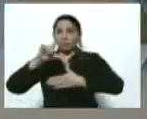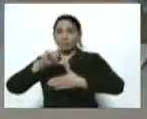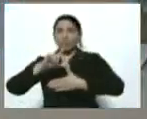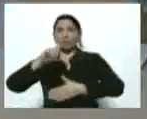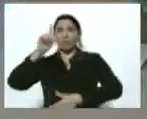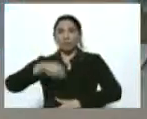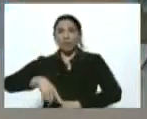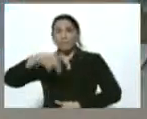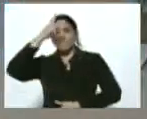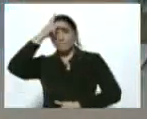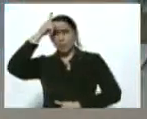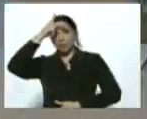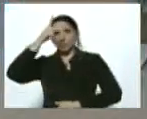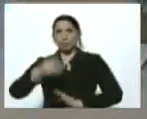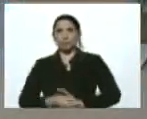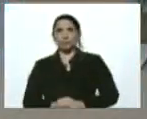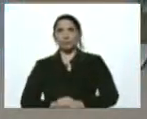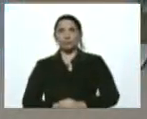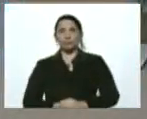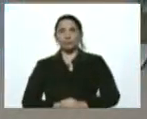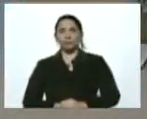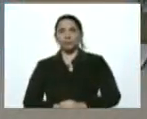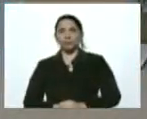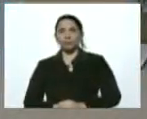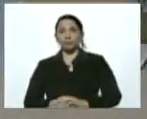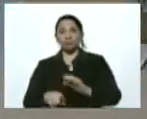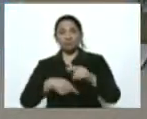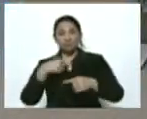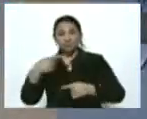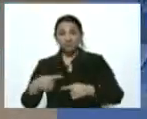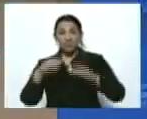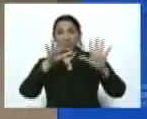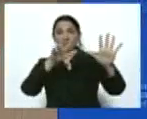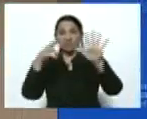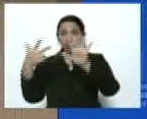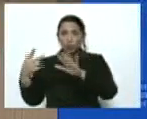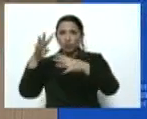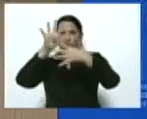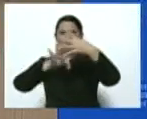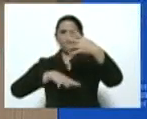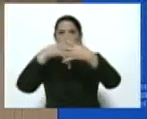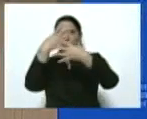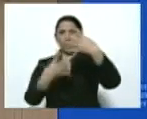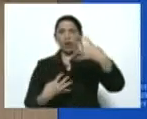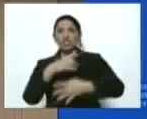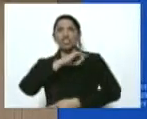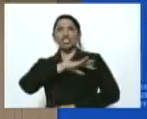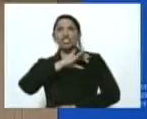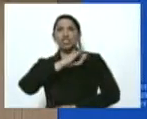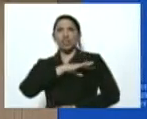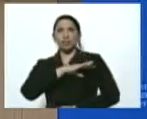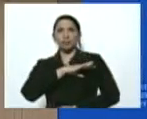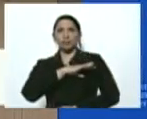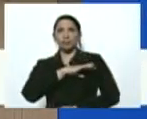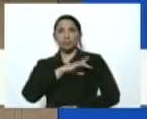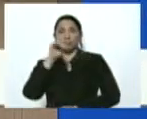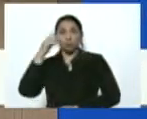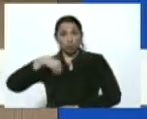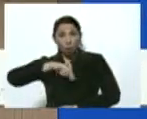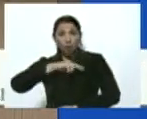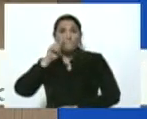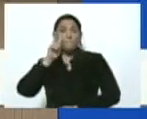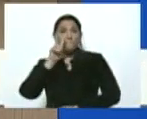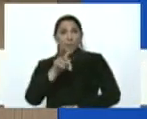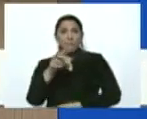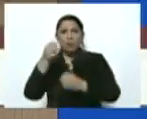Perú luego en el puesto 18 está Chile lo vemos también el número